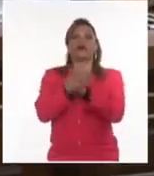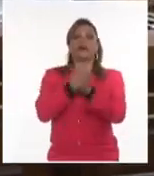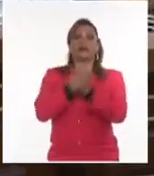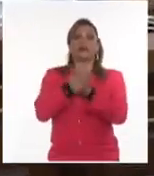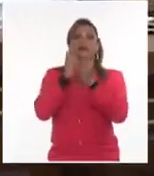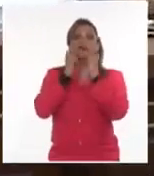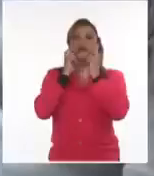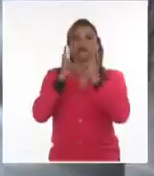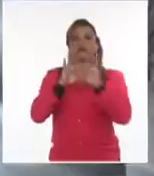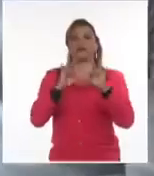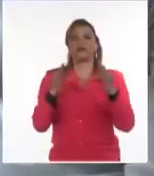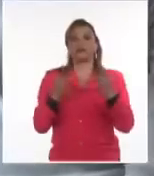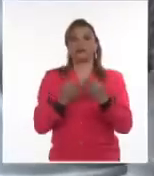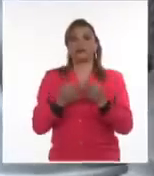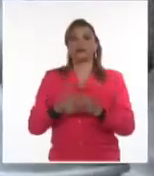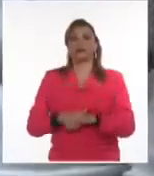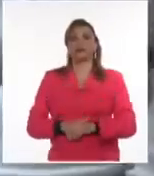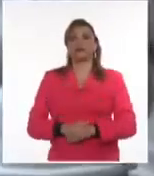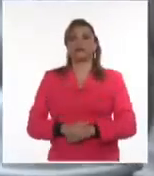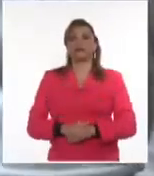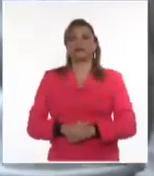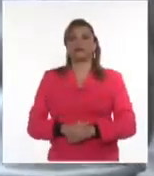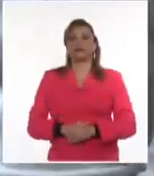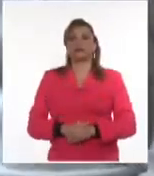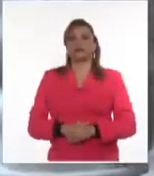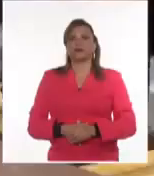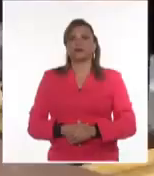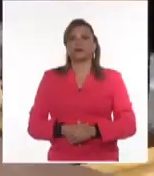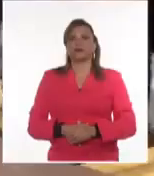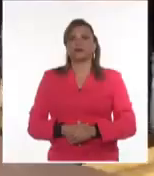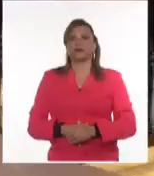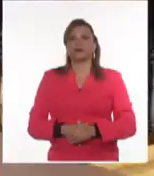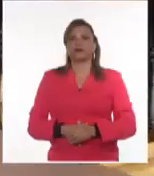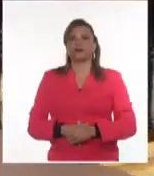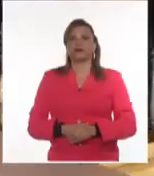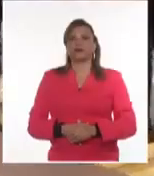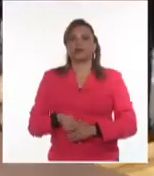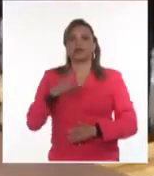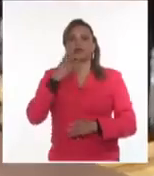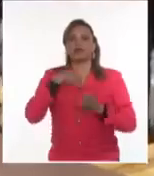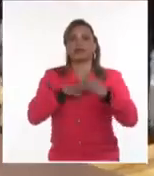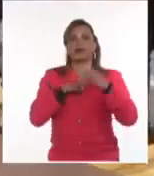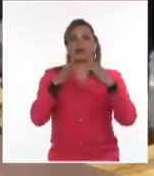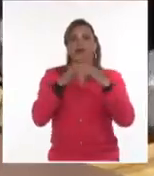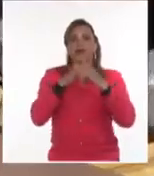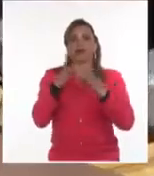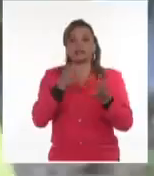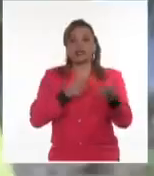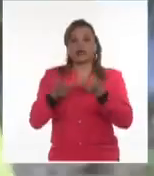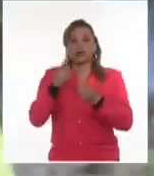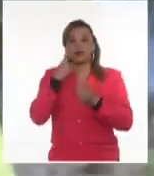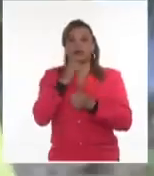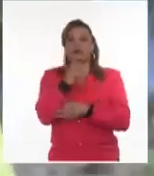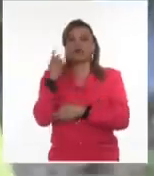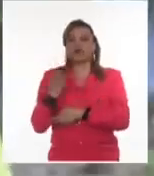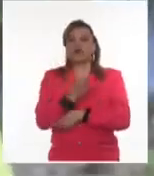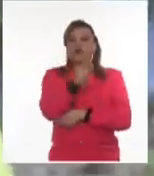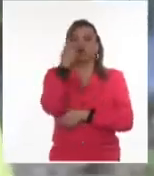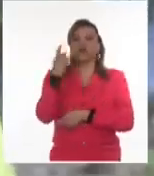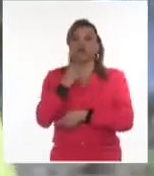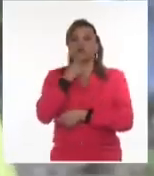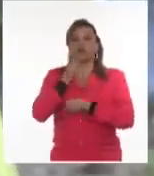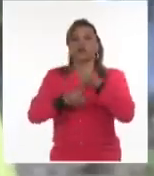vida de familias. En el registro domiciliar realizado lo pudimos obtener en un spray utilizado en la